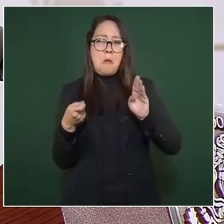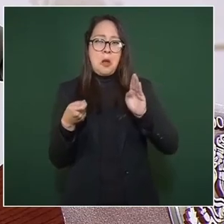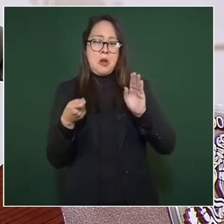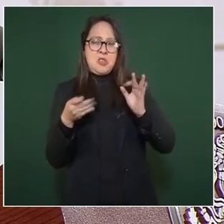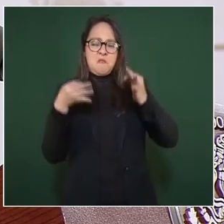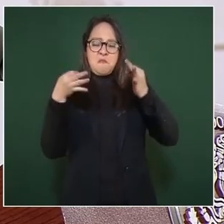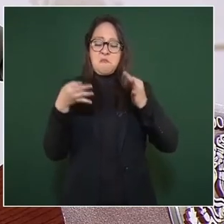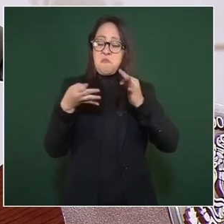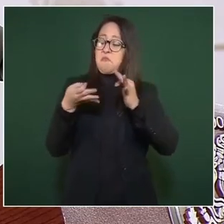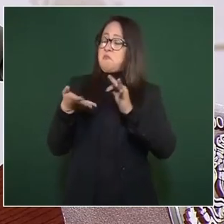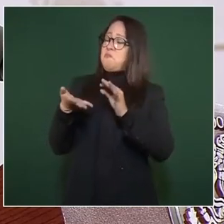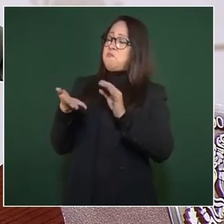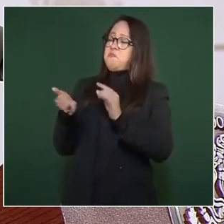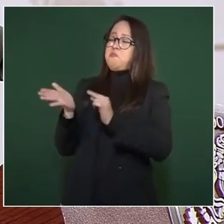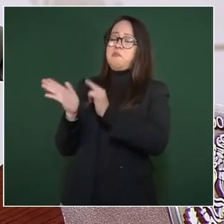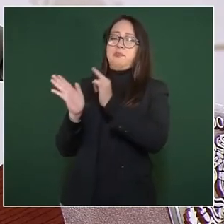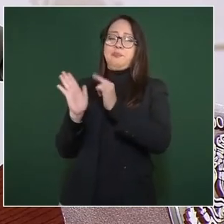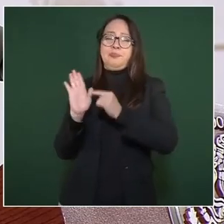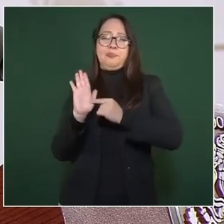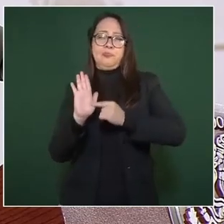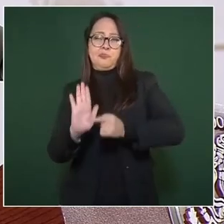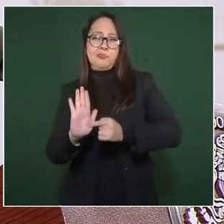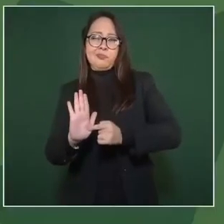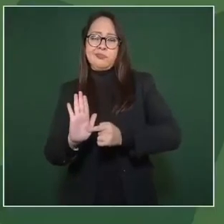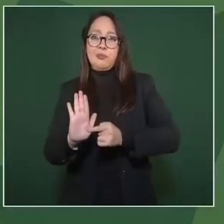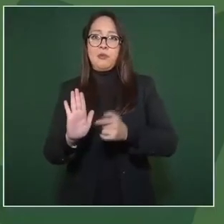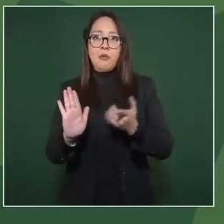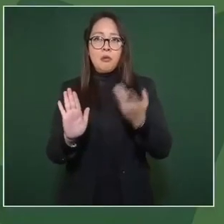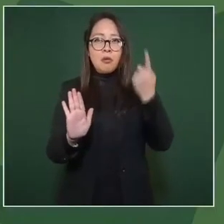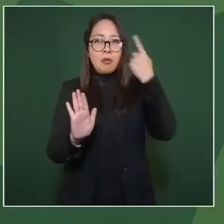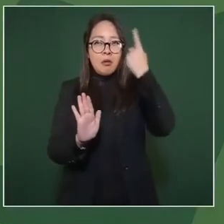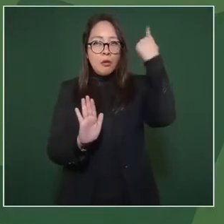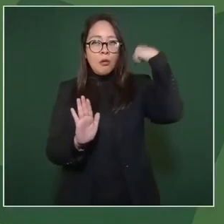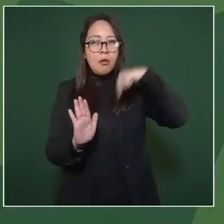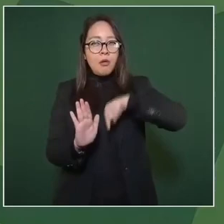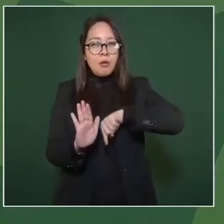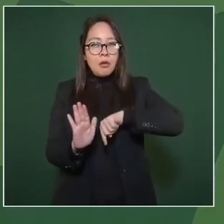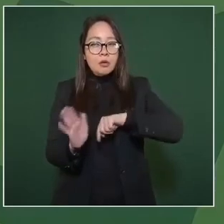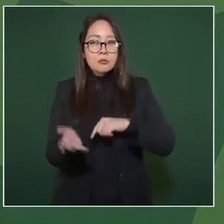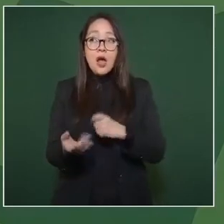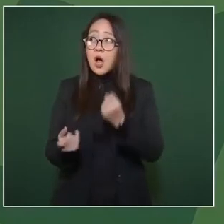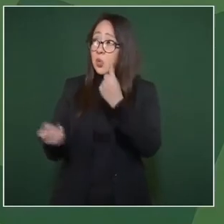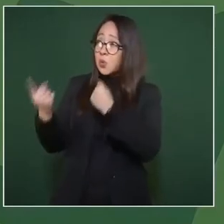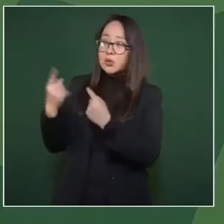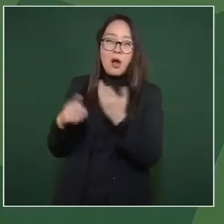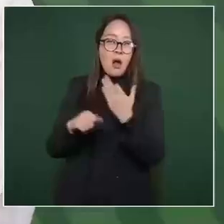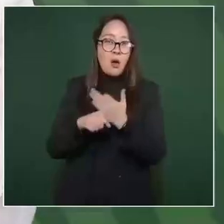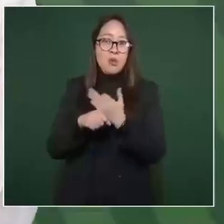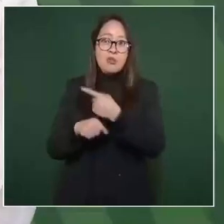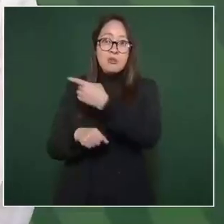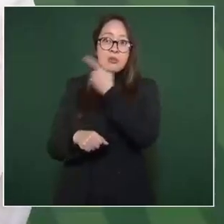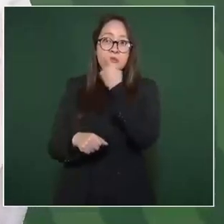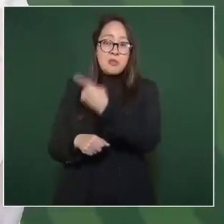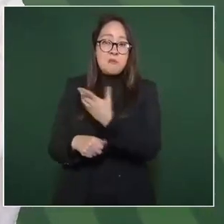Nos acusa de que se practica en el Palacio magia negra.